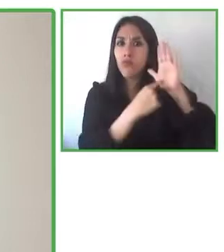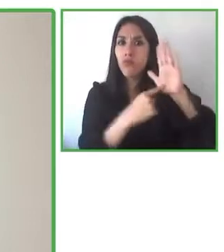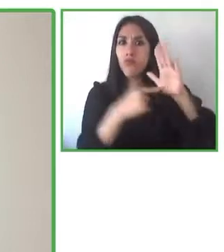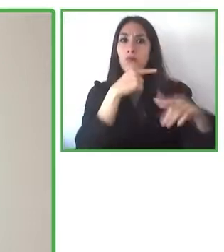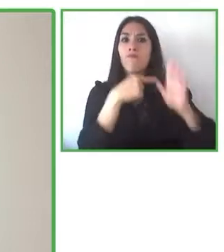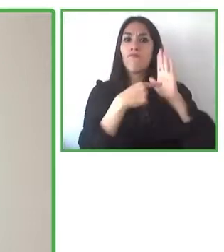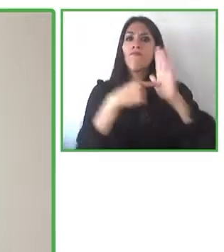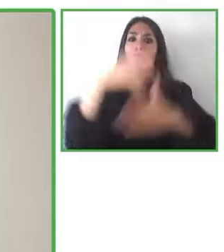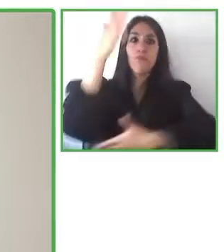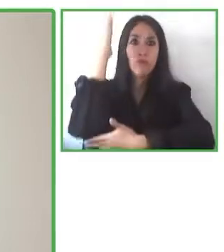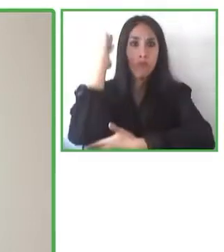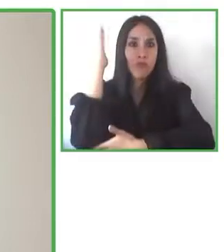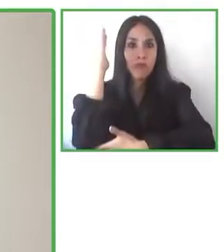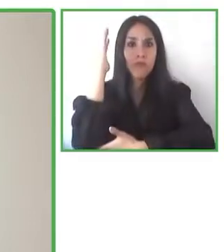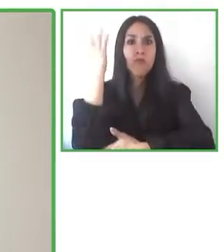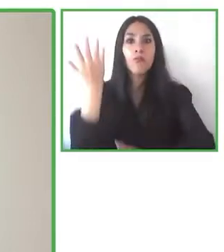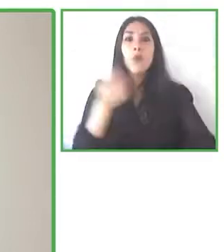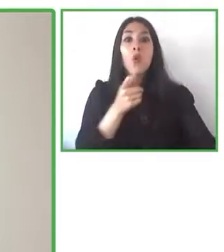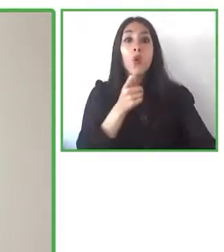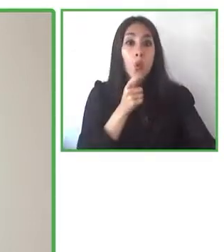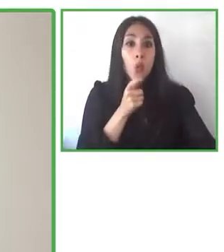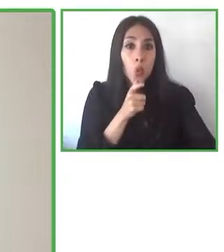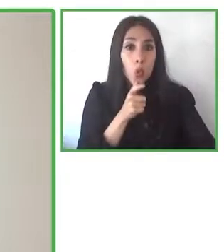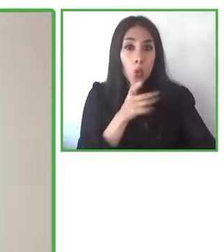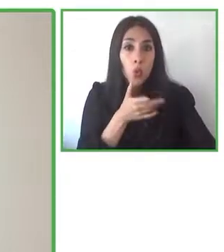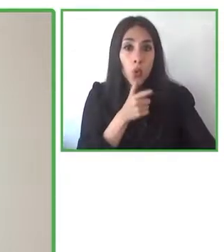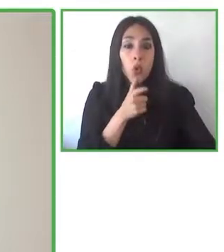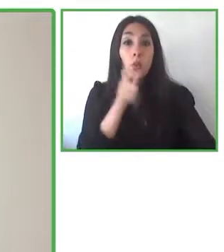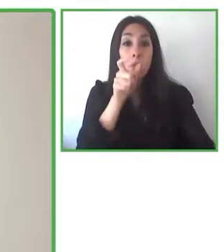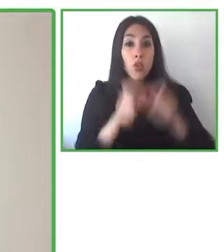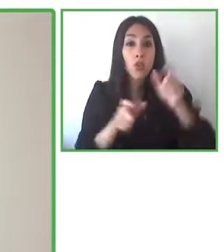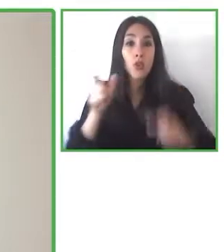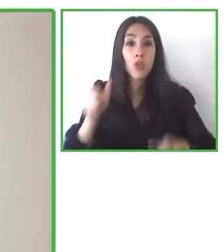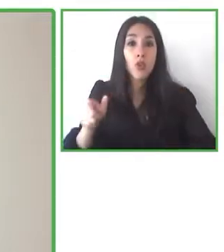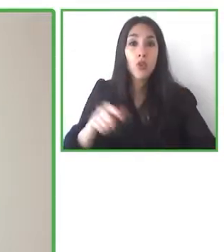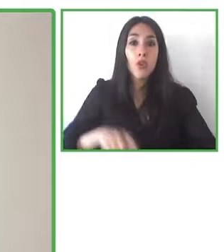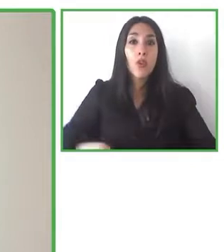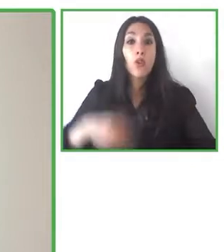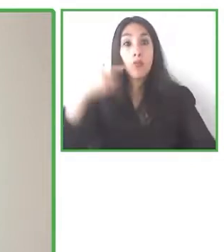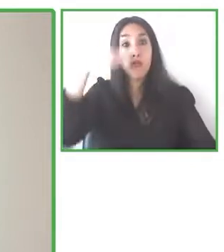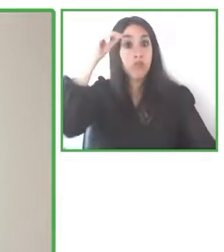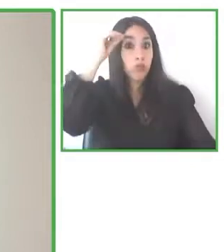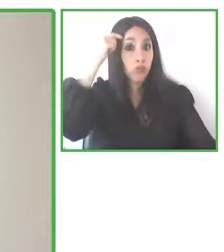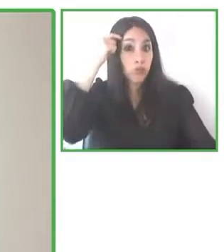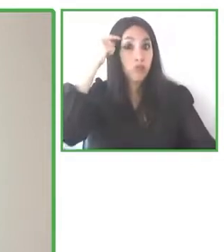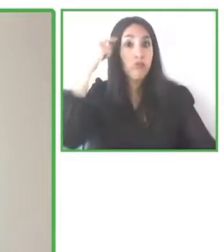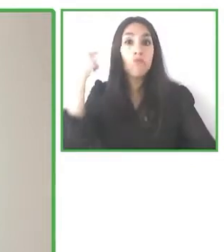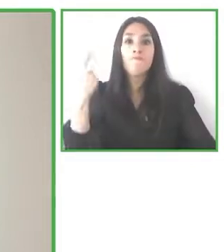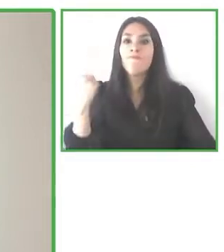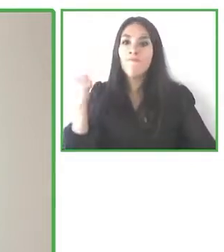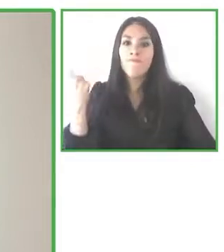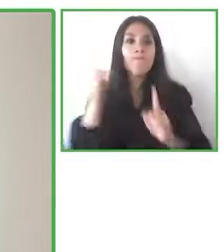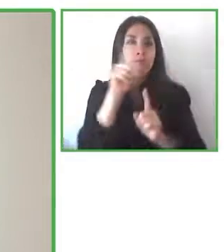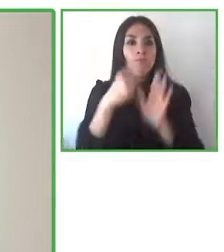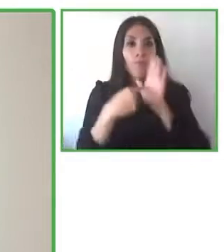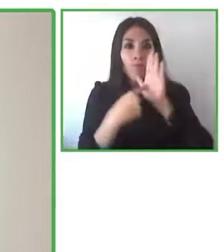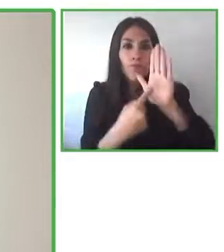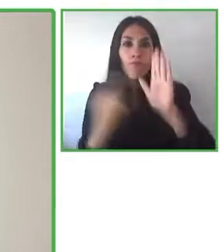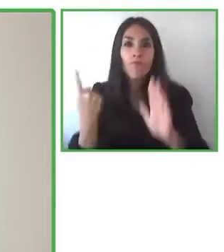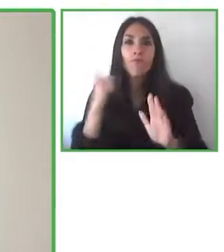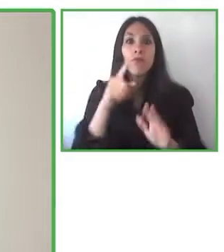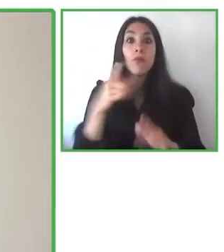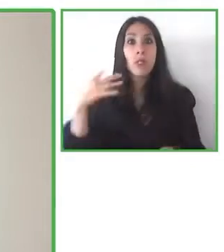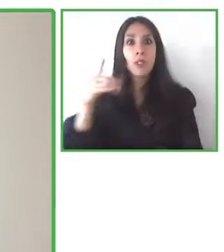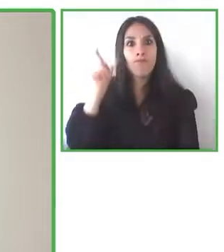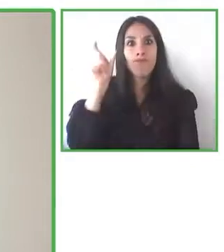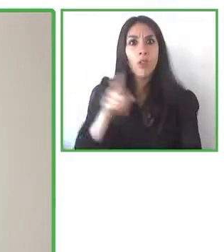tres muy distinguidos expertos en la materia que realmente están llevando a la práctica sus conocimientos y